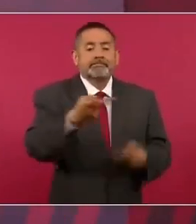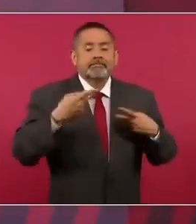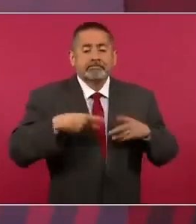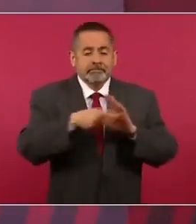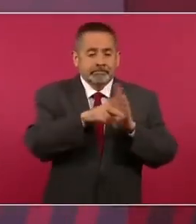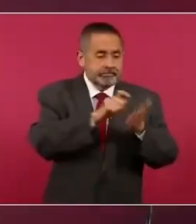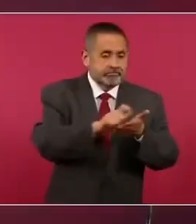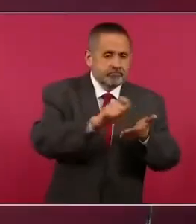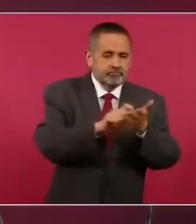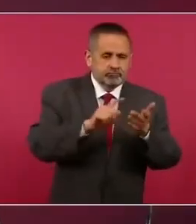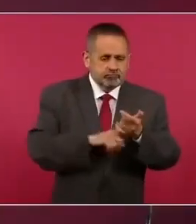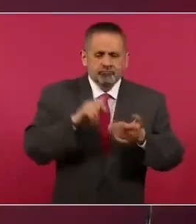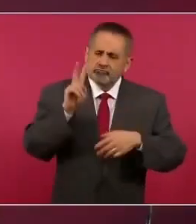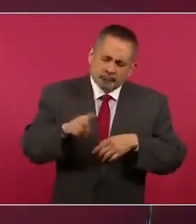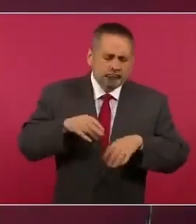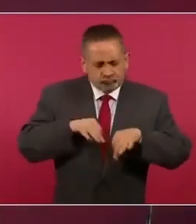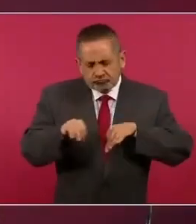que son trabajadores